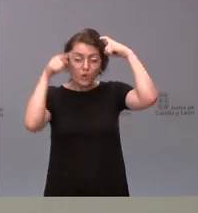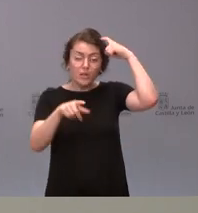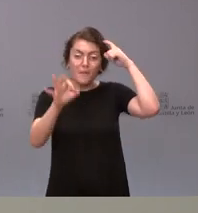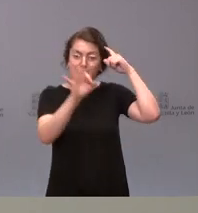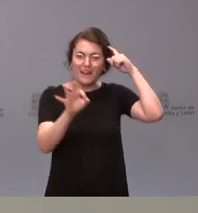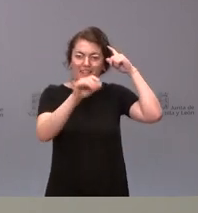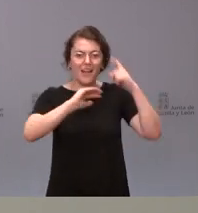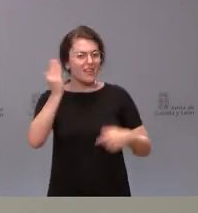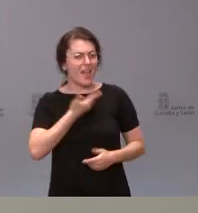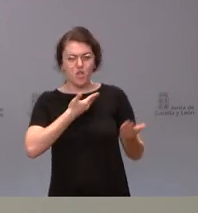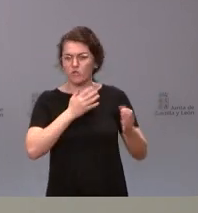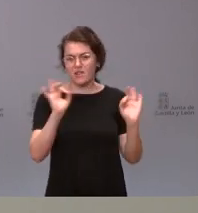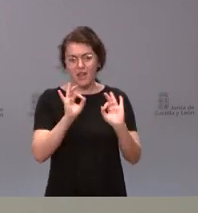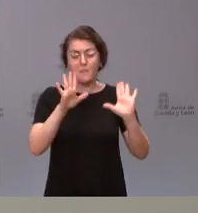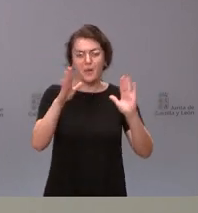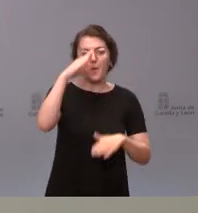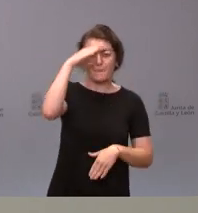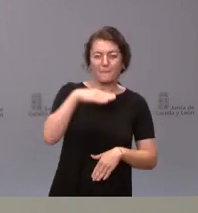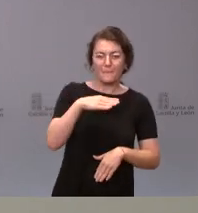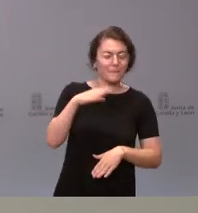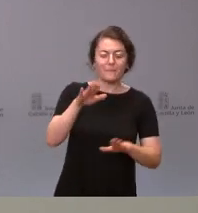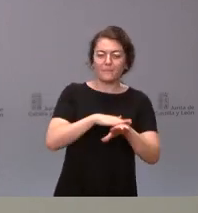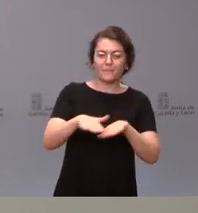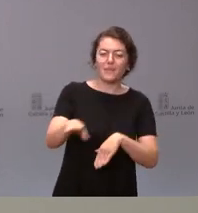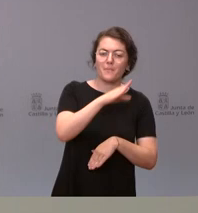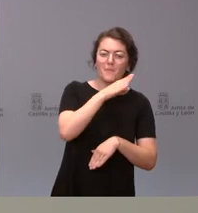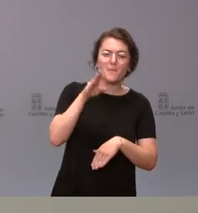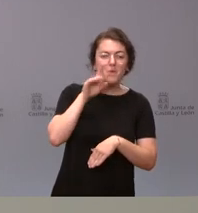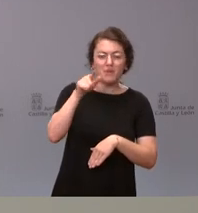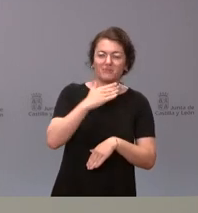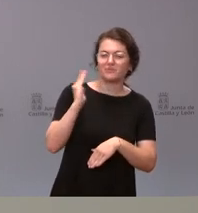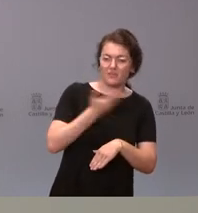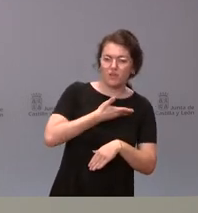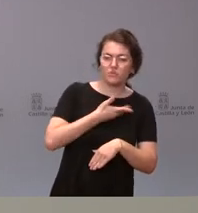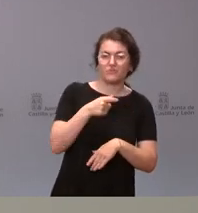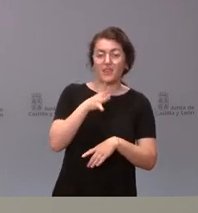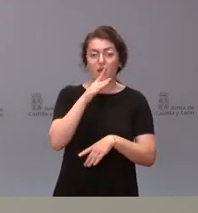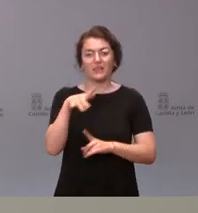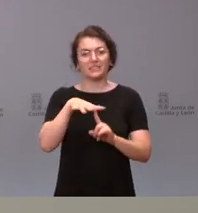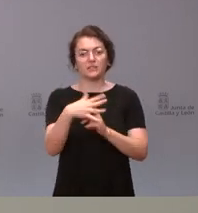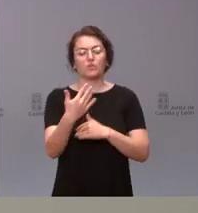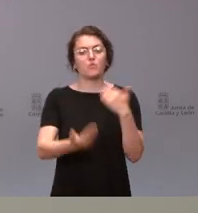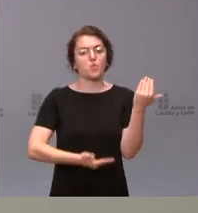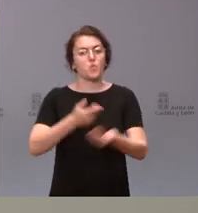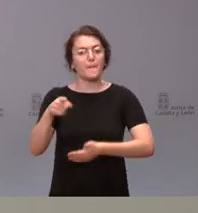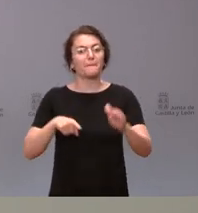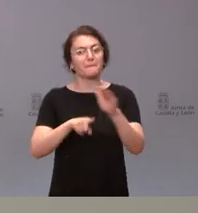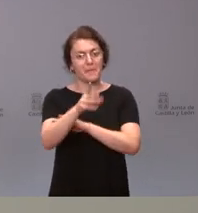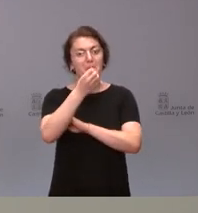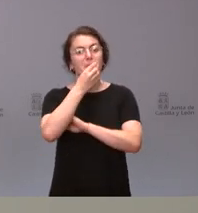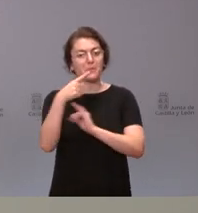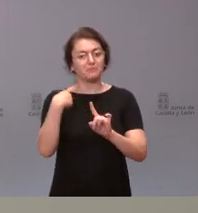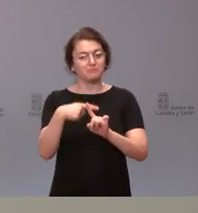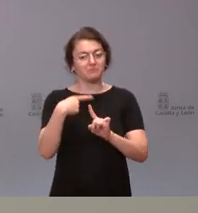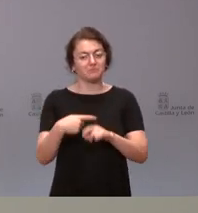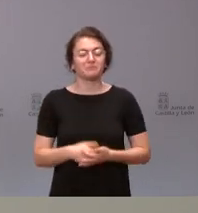su madre y afortunadamente pues su situación evoluciona favorablemente y en